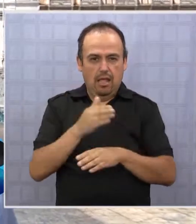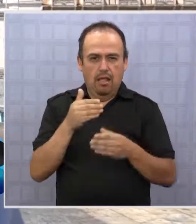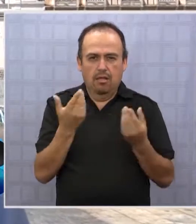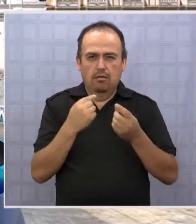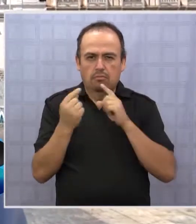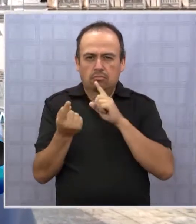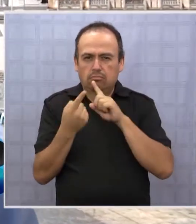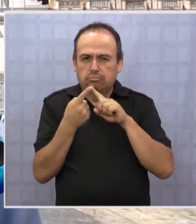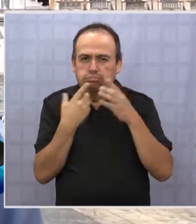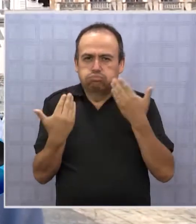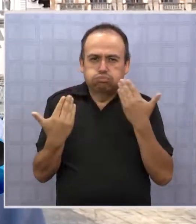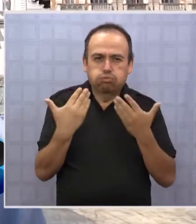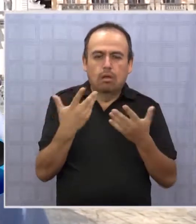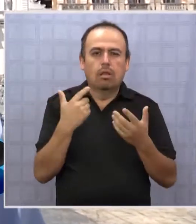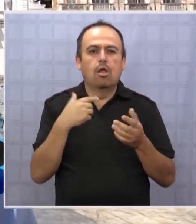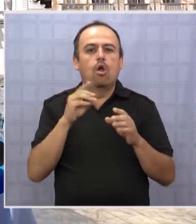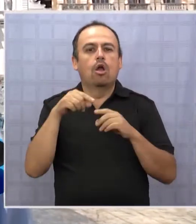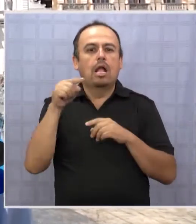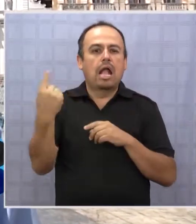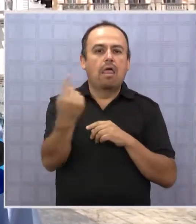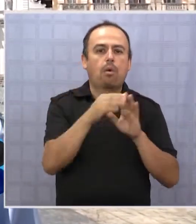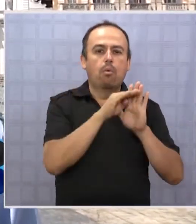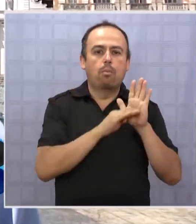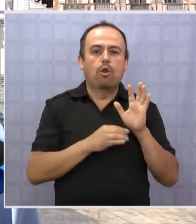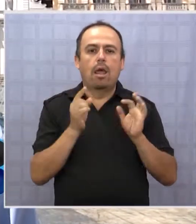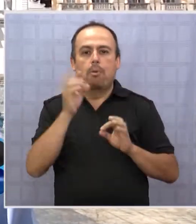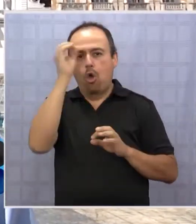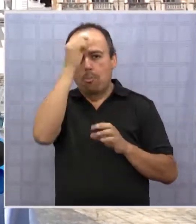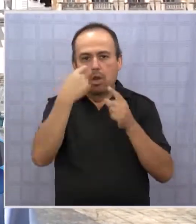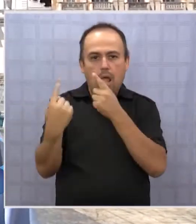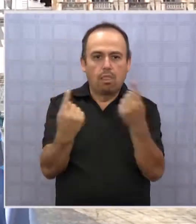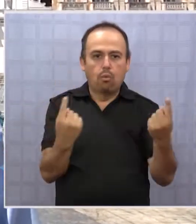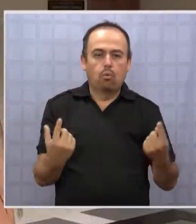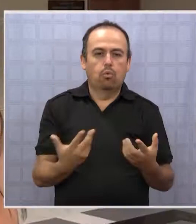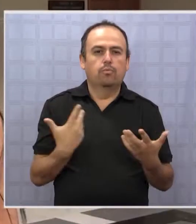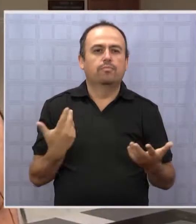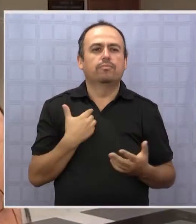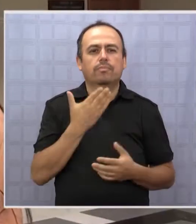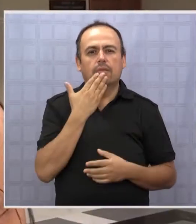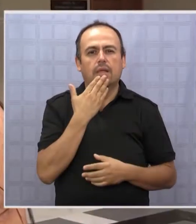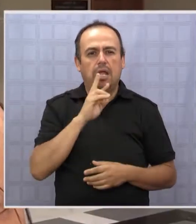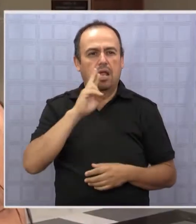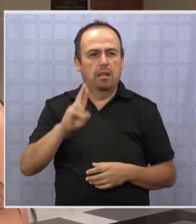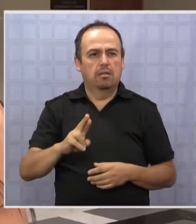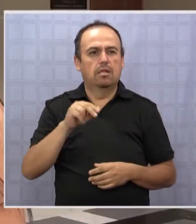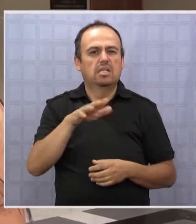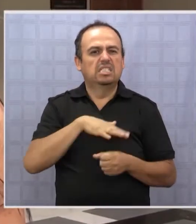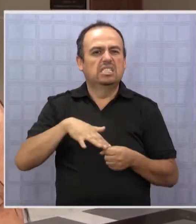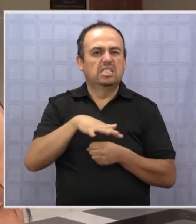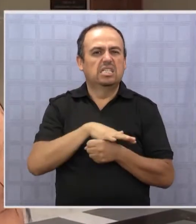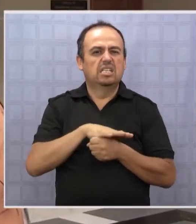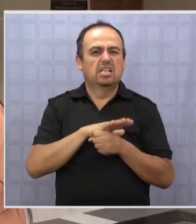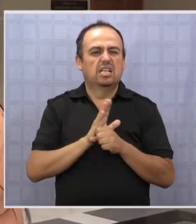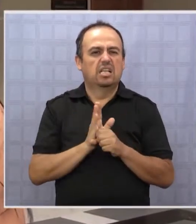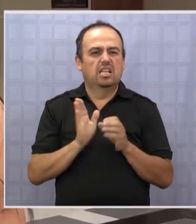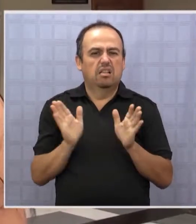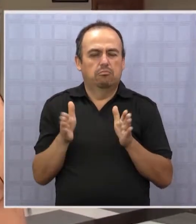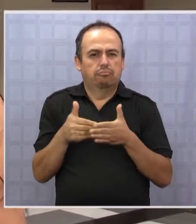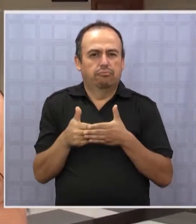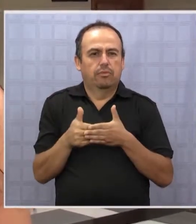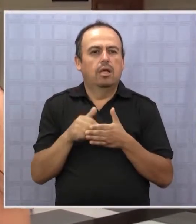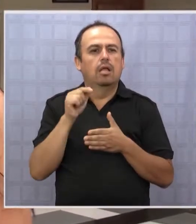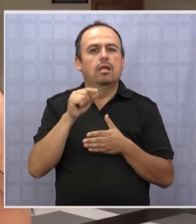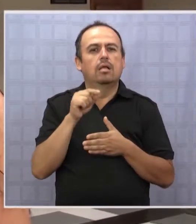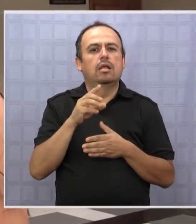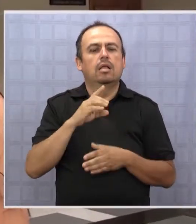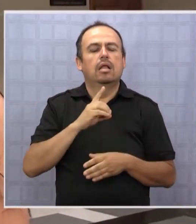elección primaria para hacer varios debates y poder contrastar las posiciones que cada uno le presentará al país. También dio respuesta en torno a la situación de aislamiento